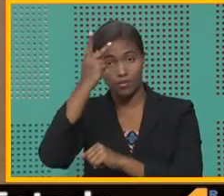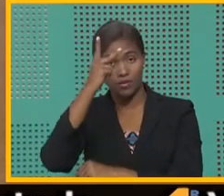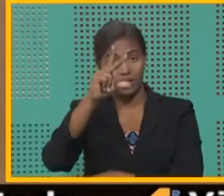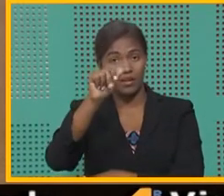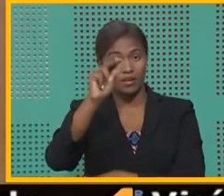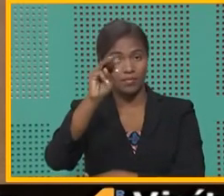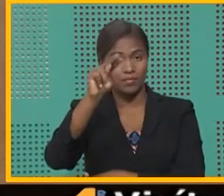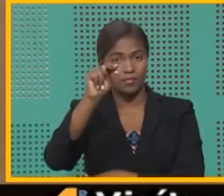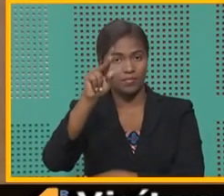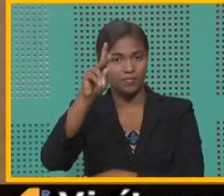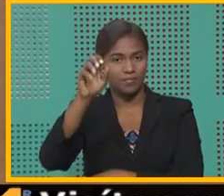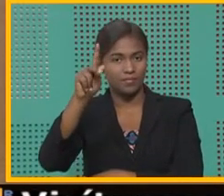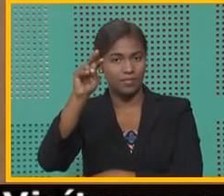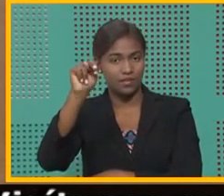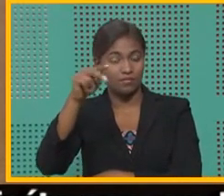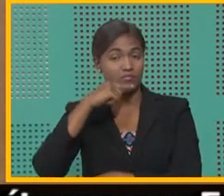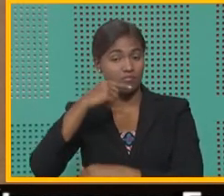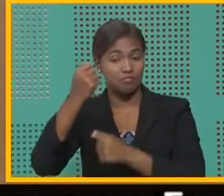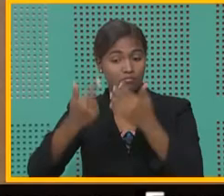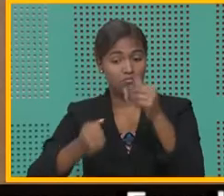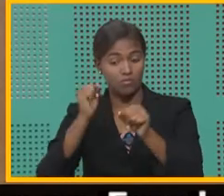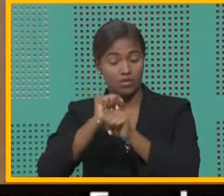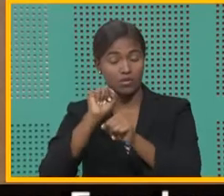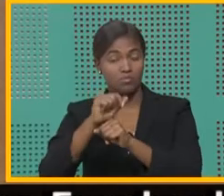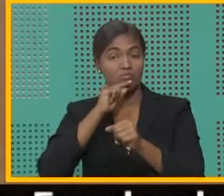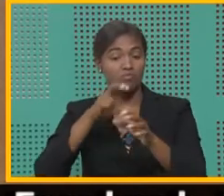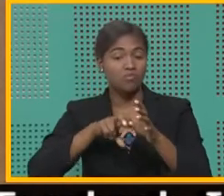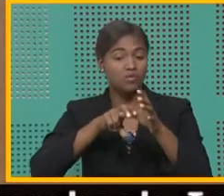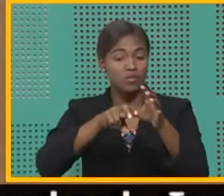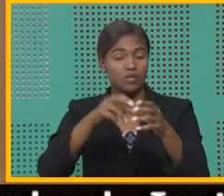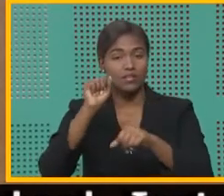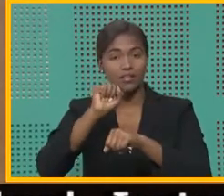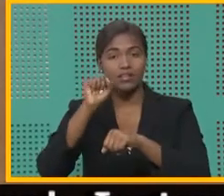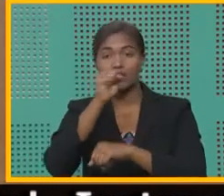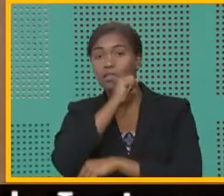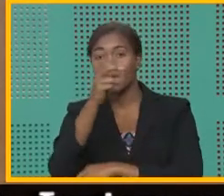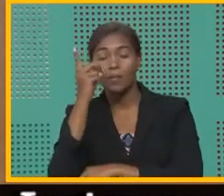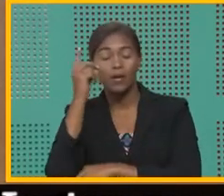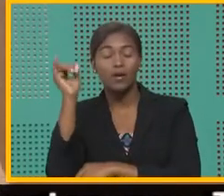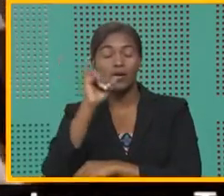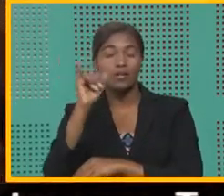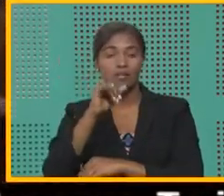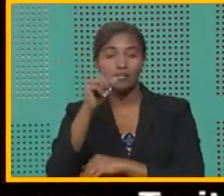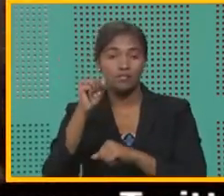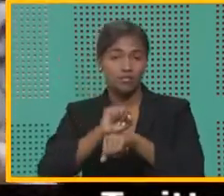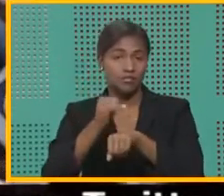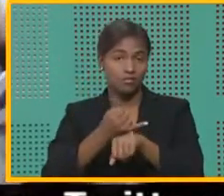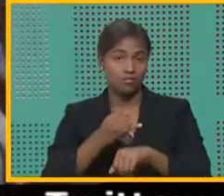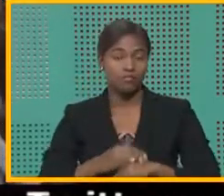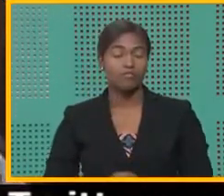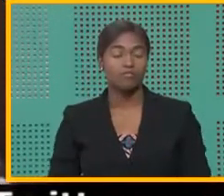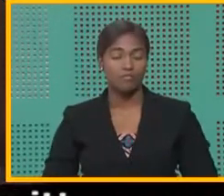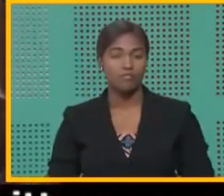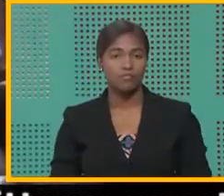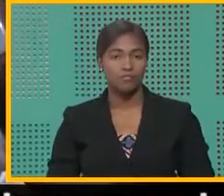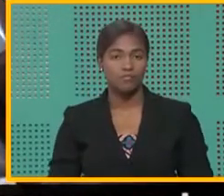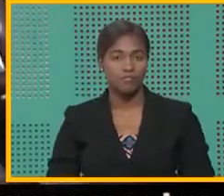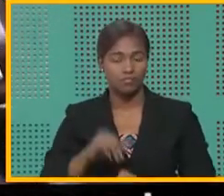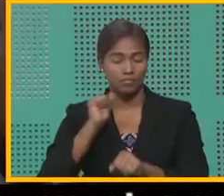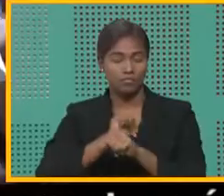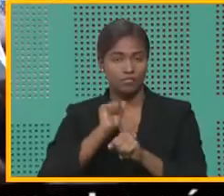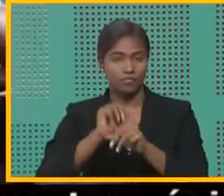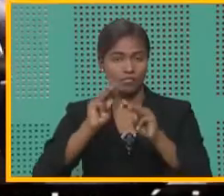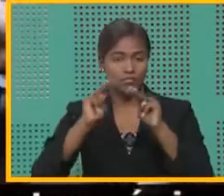detalló que entre las obras figuran la circulación de Santo Domingo y San Juan. Detallamos. Los trabajos del Ministerio de Obras Públicas